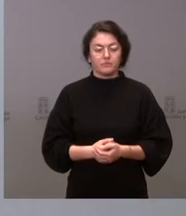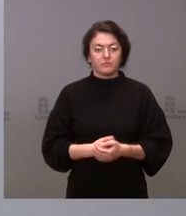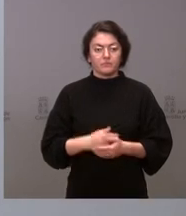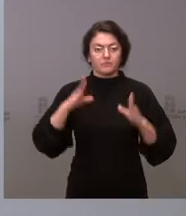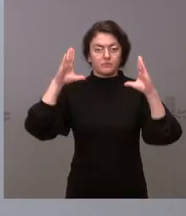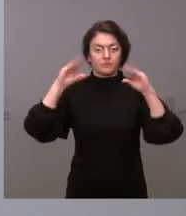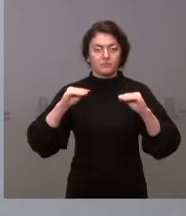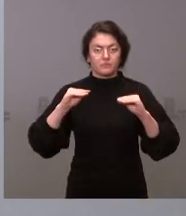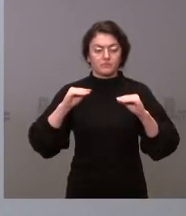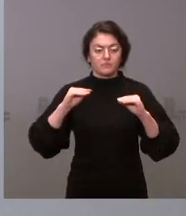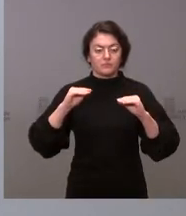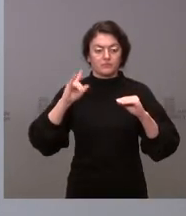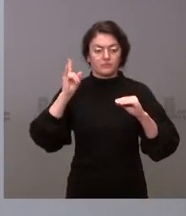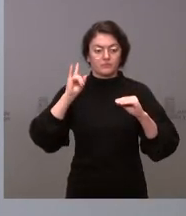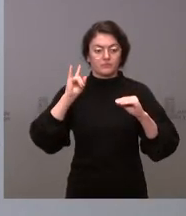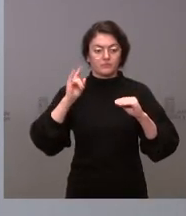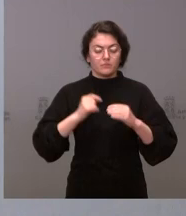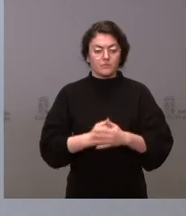¿Qué se hecho